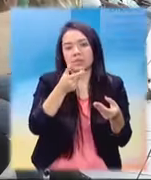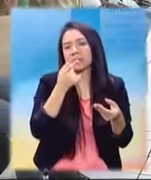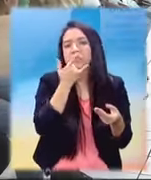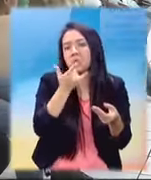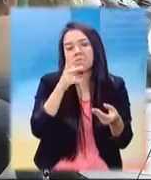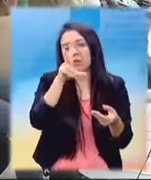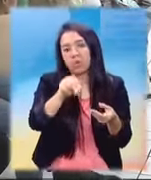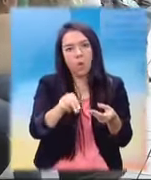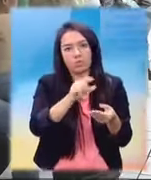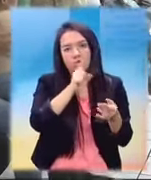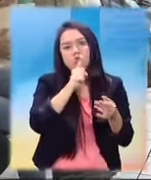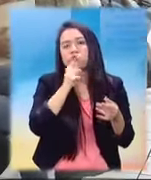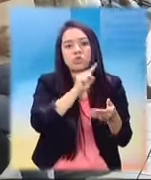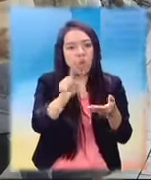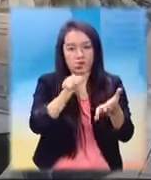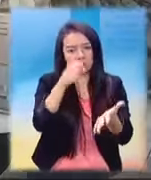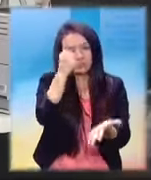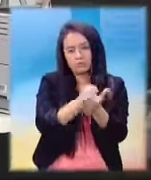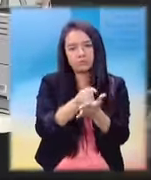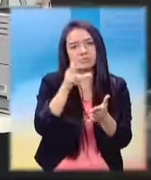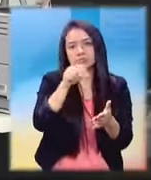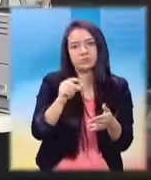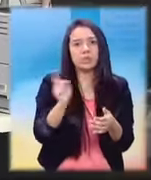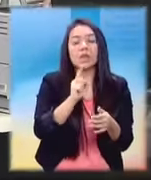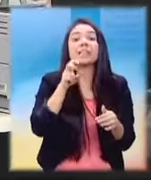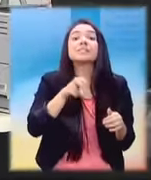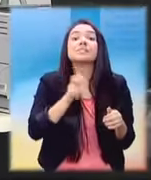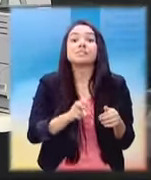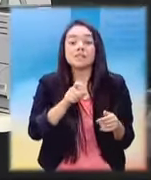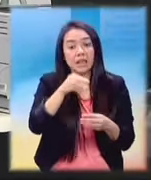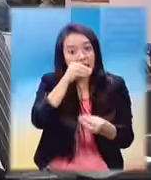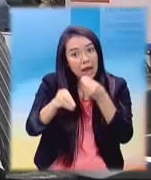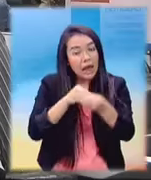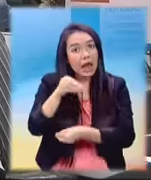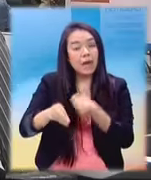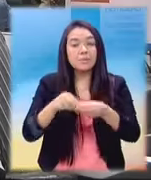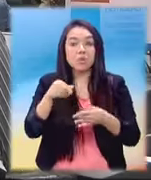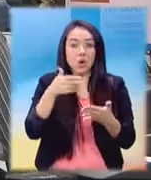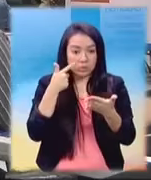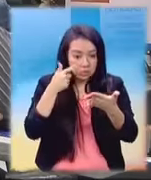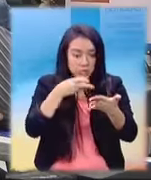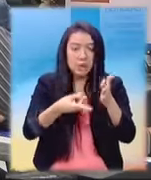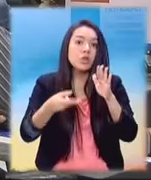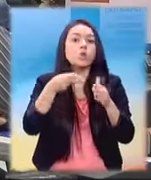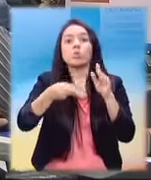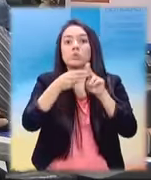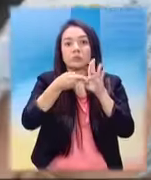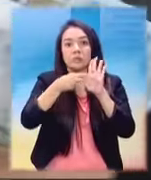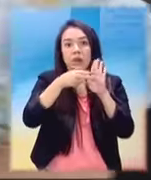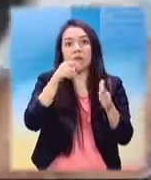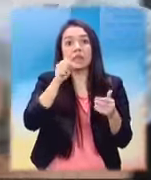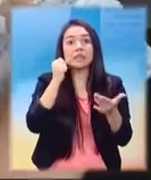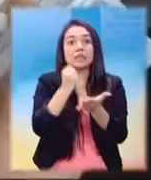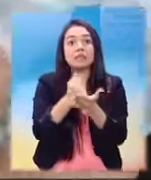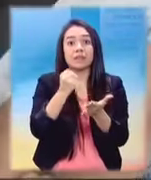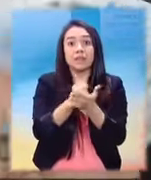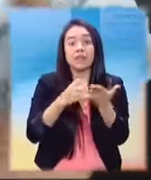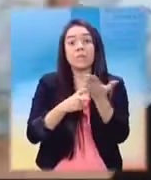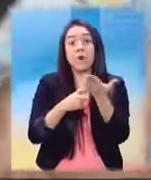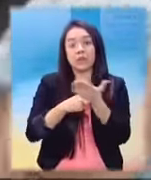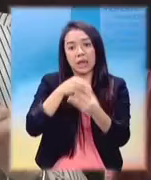vecindad para los migrantes, debe darse modificaciones a los requerimientos que establece el reglamento para la renovación de documentos.